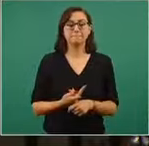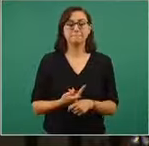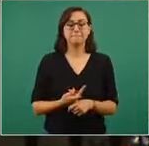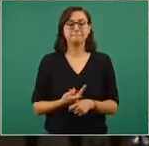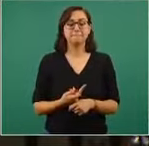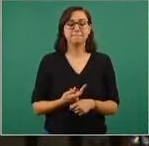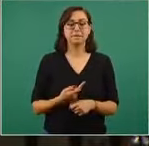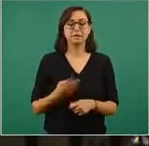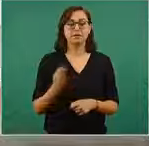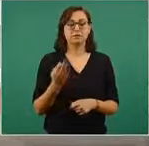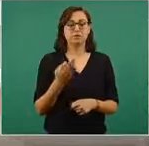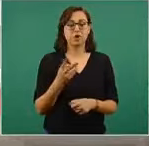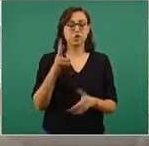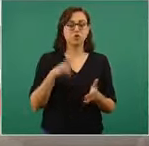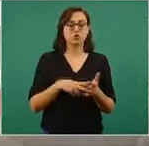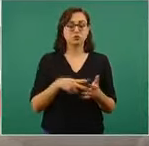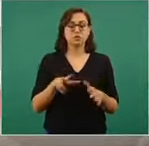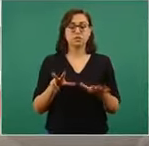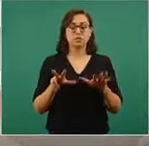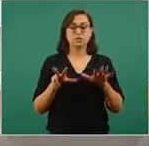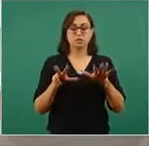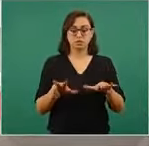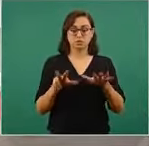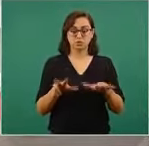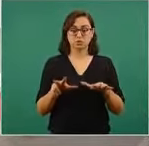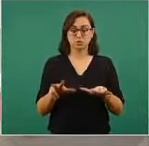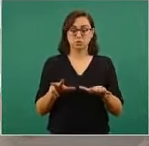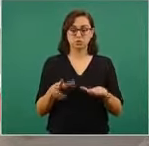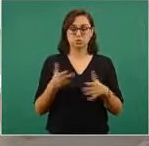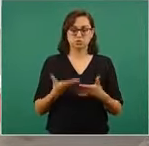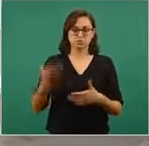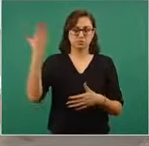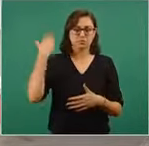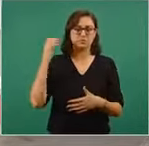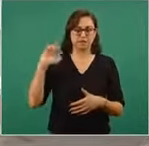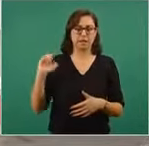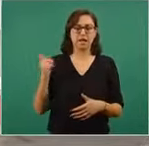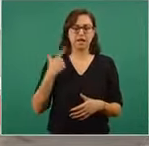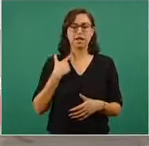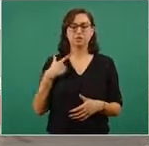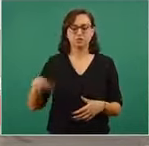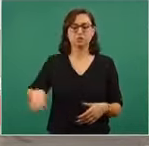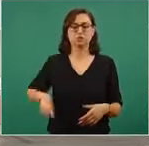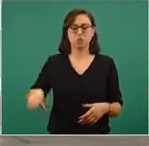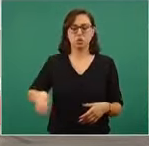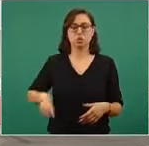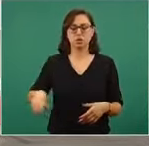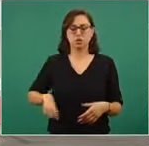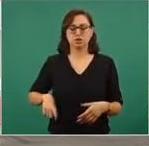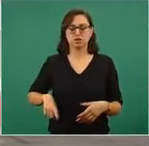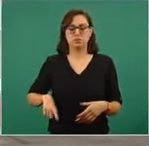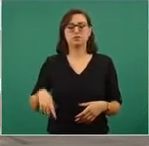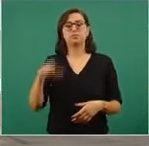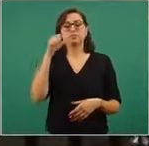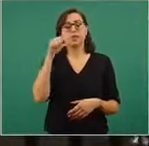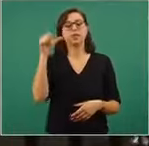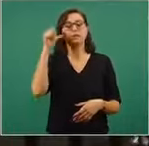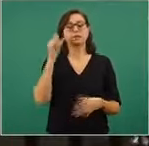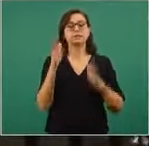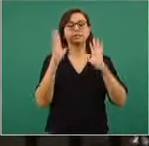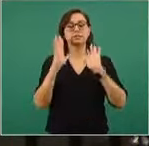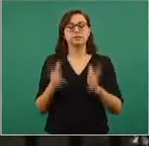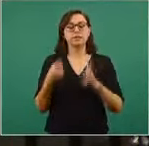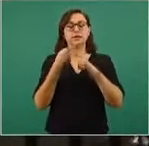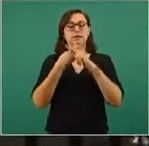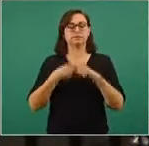febrero de 2018, durante la administración federal pasada. Ayer, un juez los vinculó a proceso, a seis